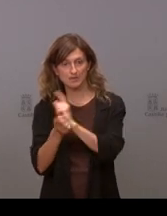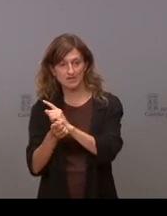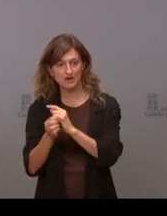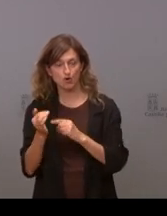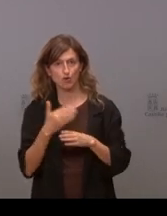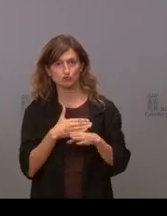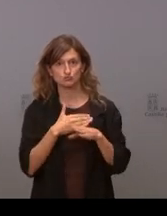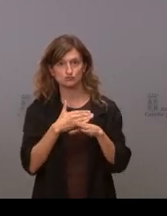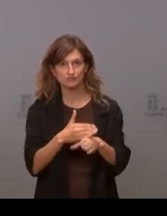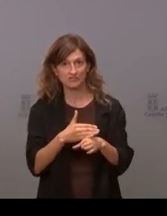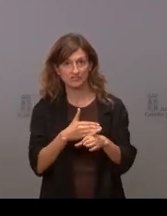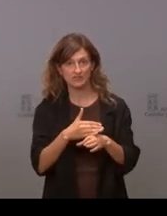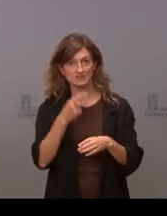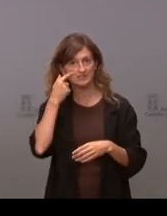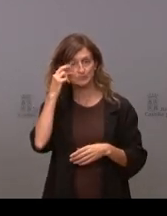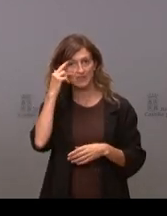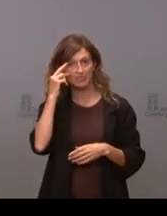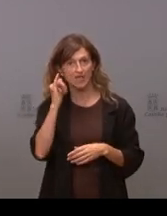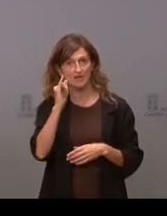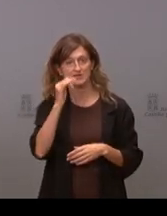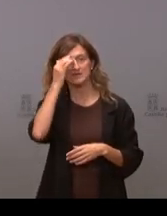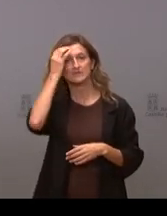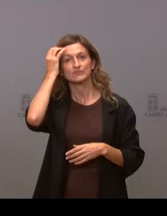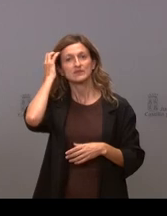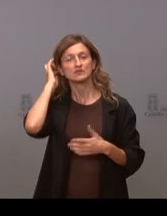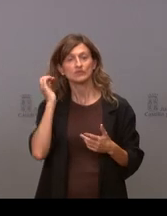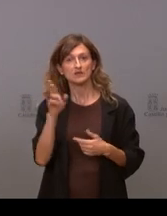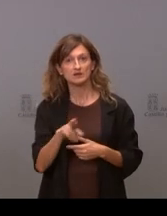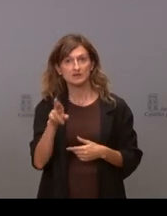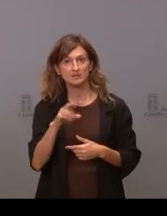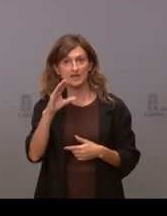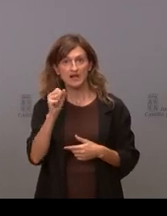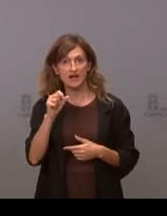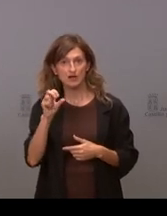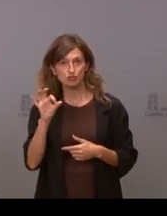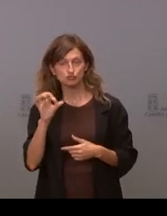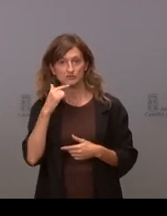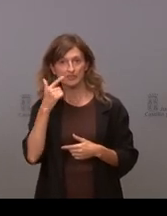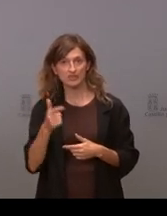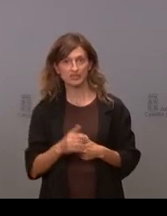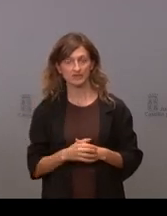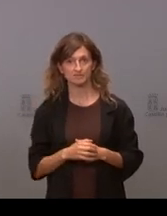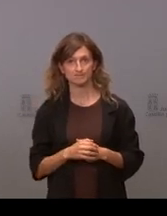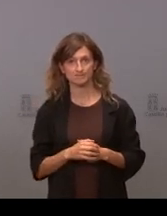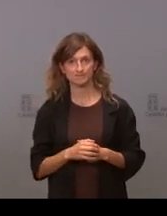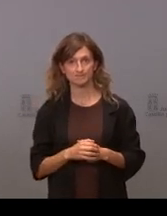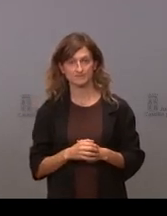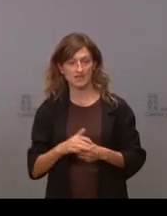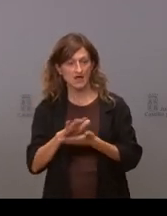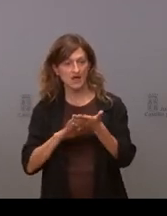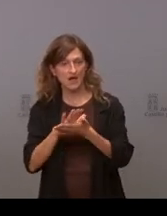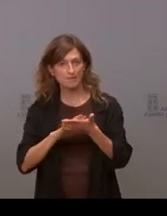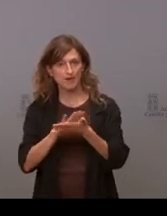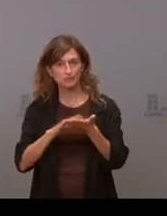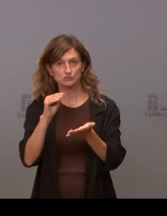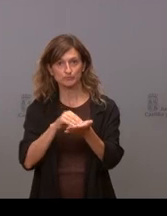con esta experiencia y luego incidiendo un poco en lo que ha dicho Carlos yo creo que hablamos muchas veces